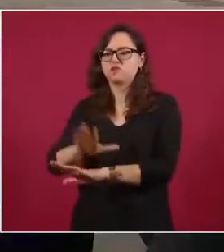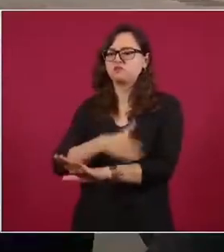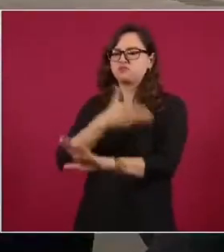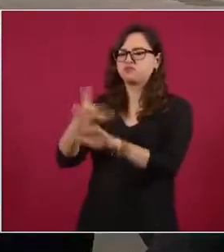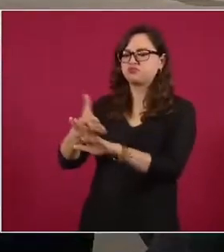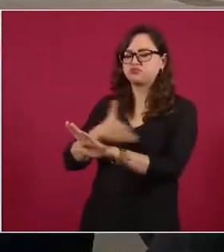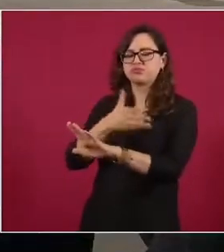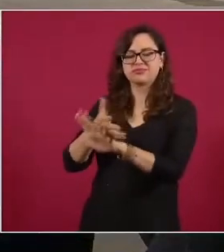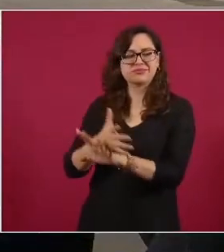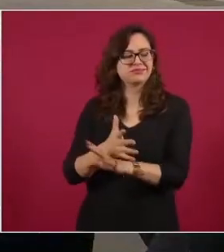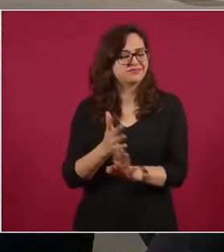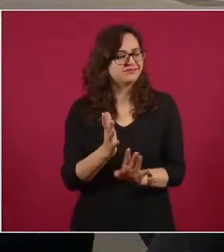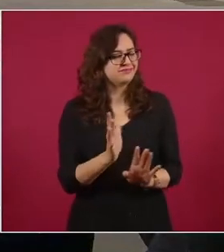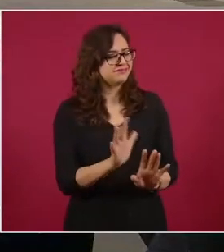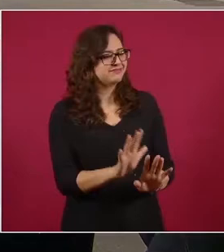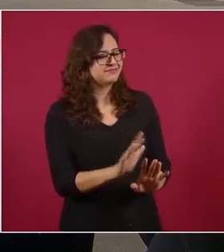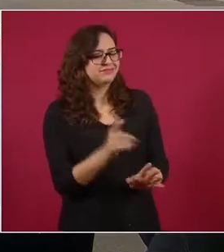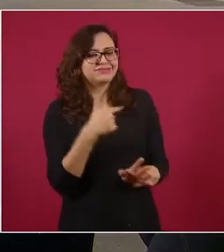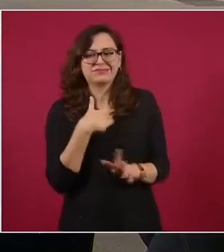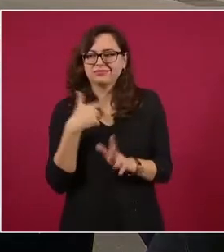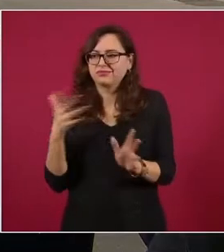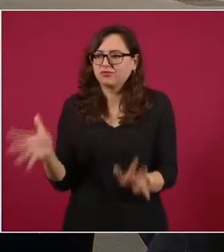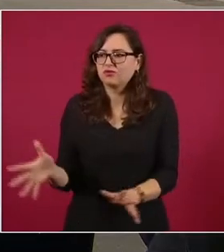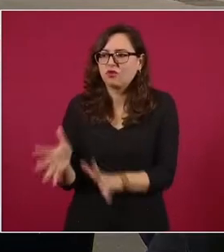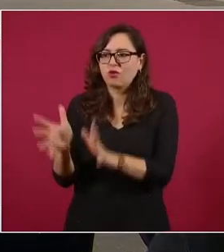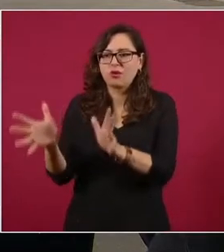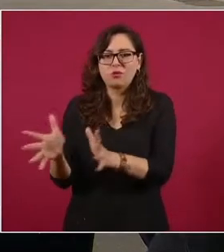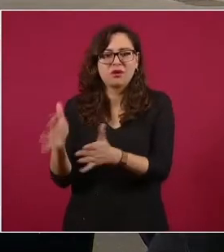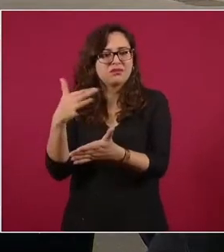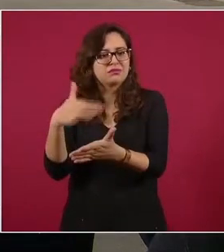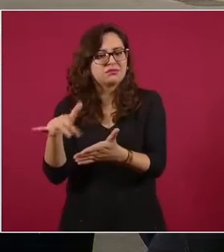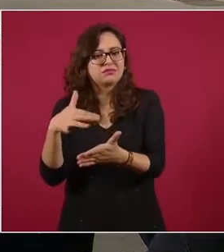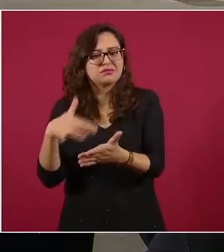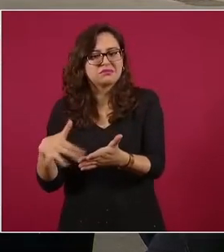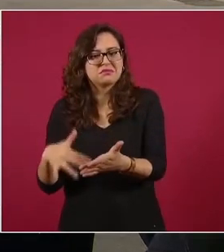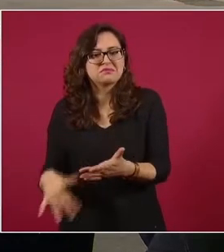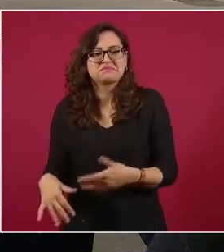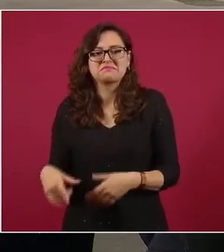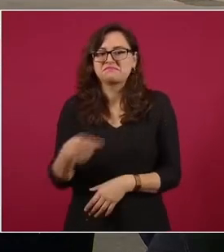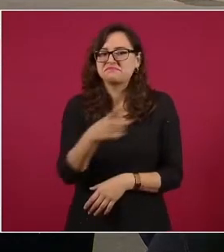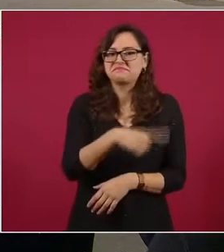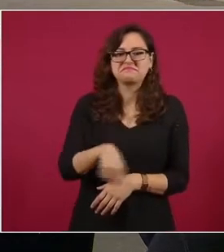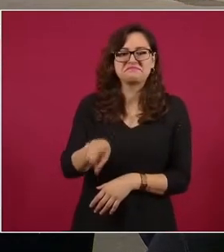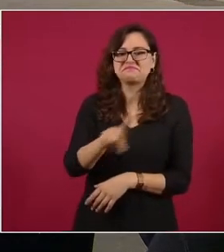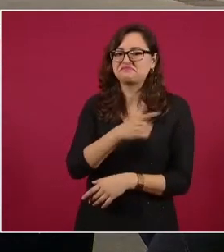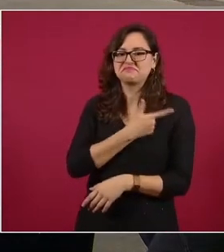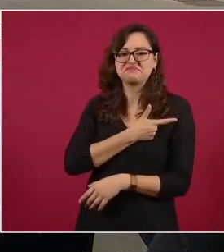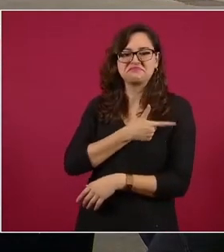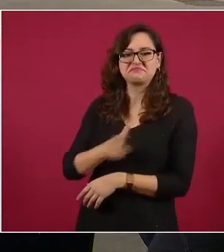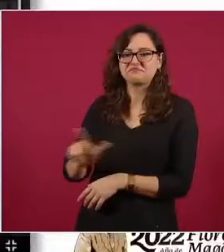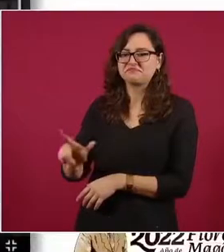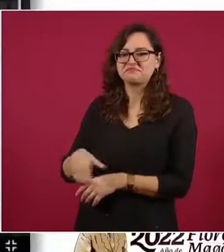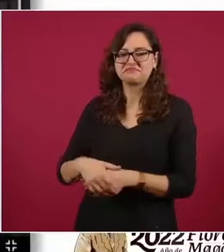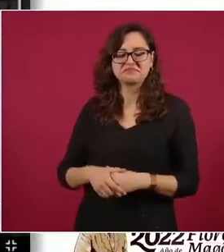la lectura entre el pueblo mexicano como nunca antes había sucedido.